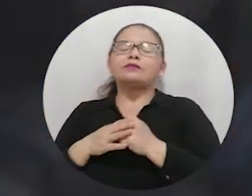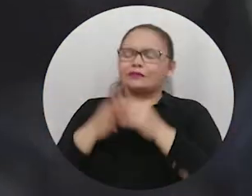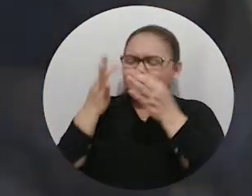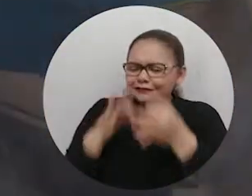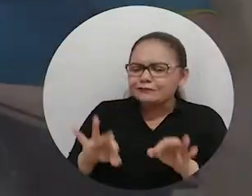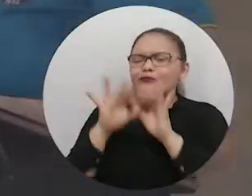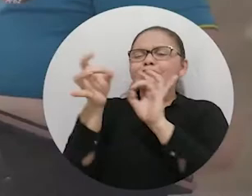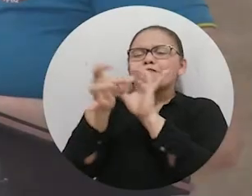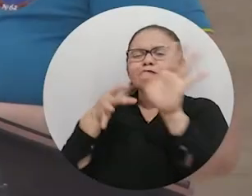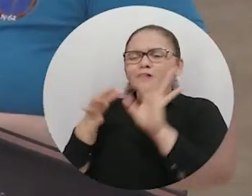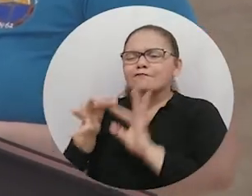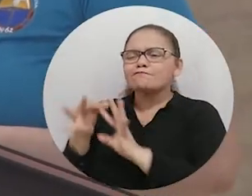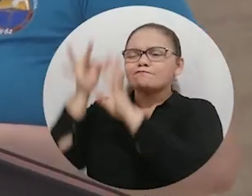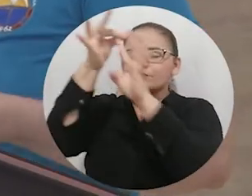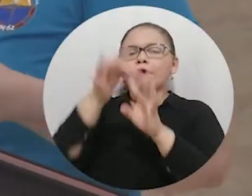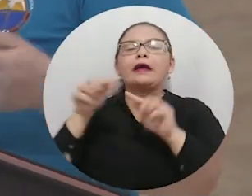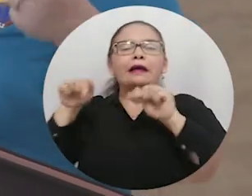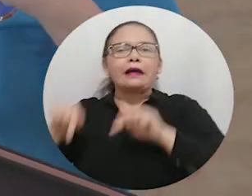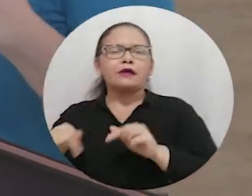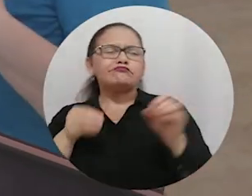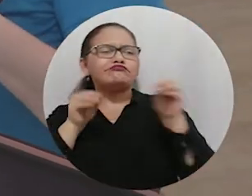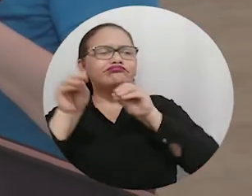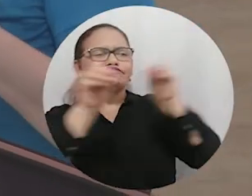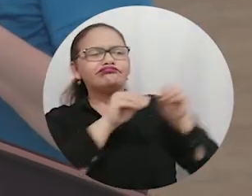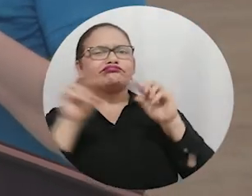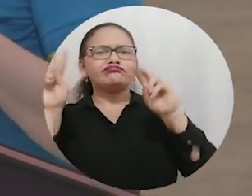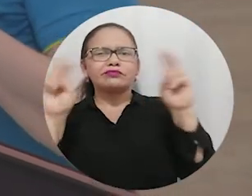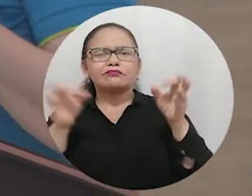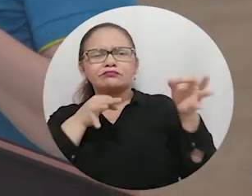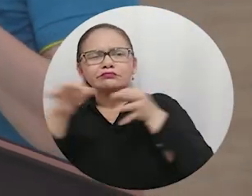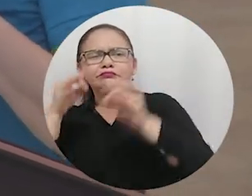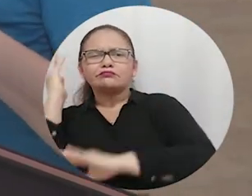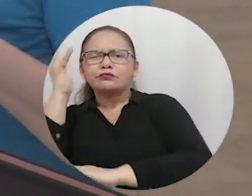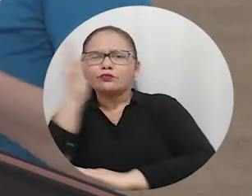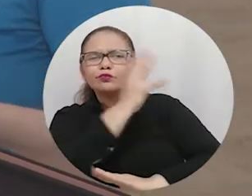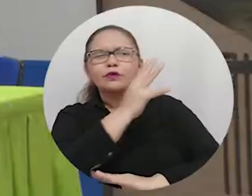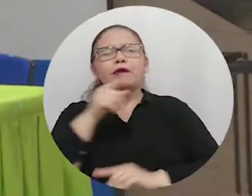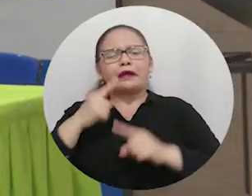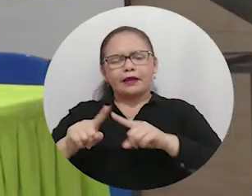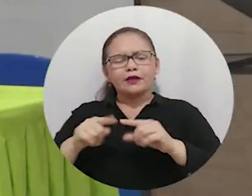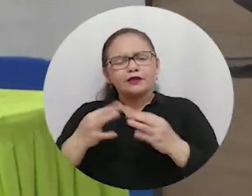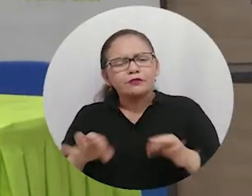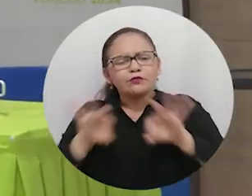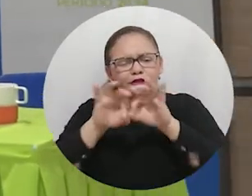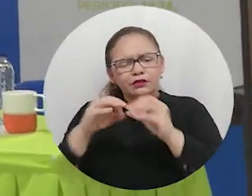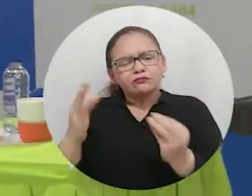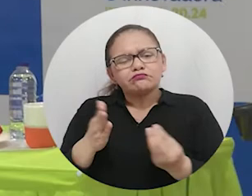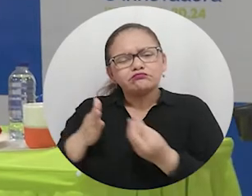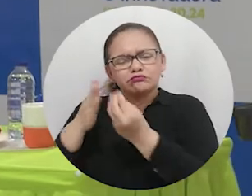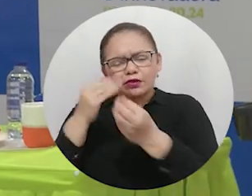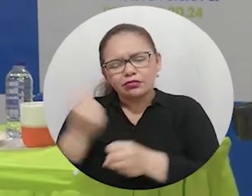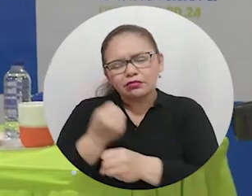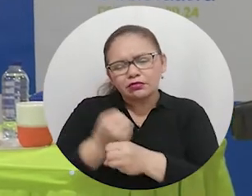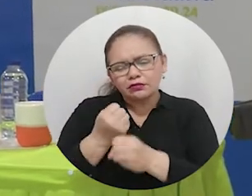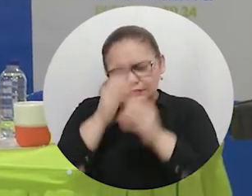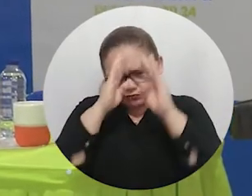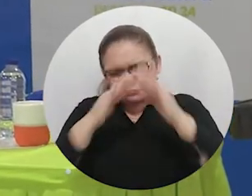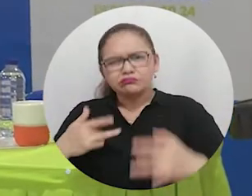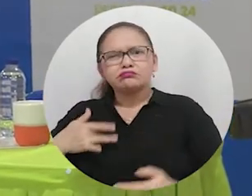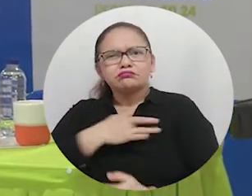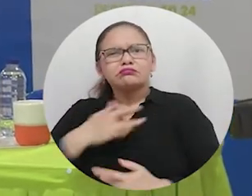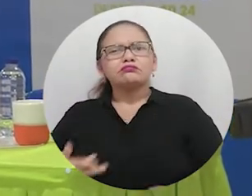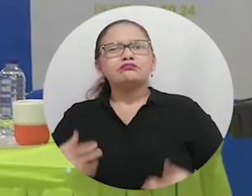gran importancia para la Alma Mater, donde se brindaron espacios de capacitación en diversos temas relacionados con el bienestar